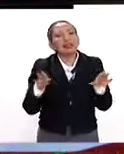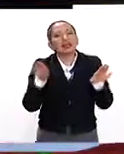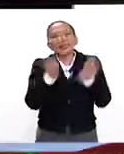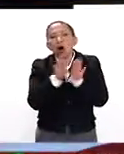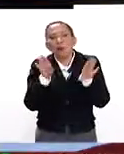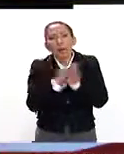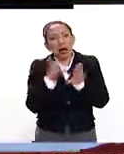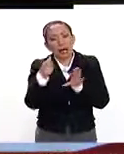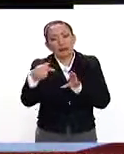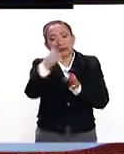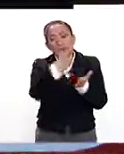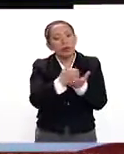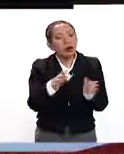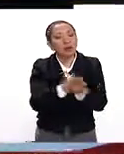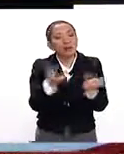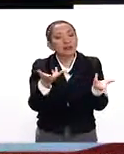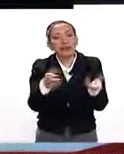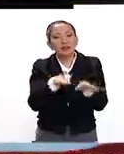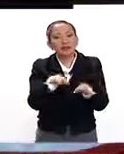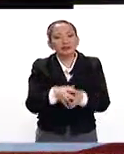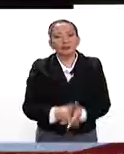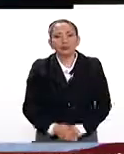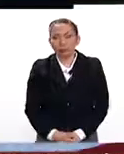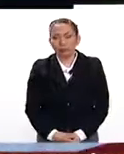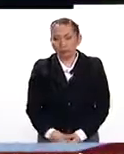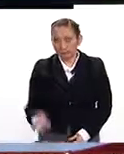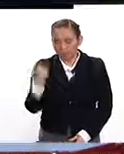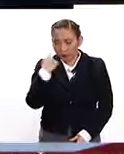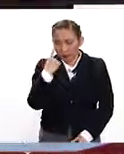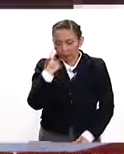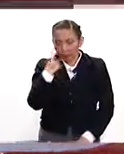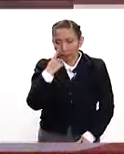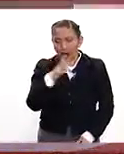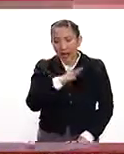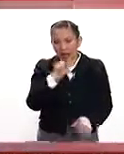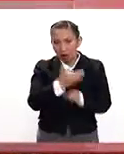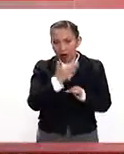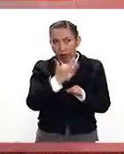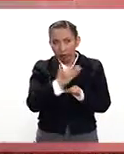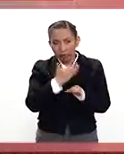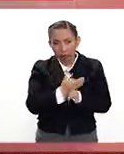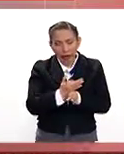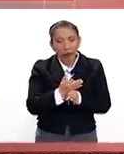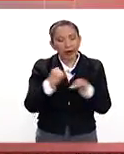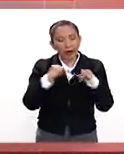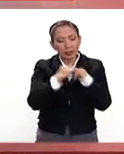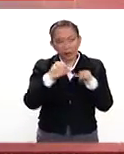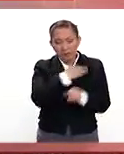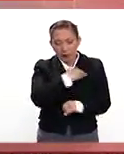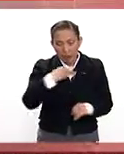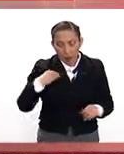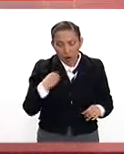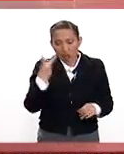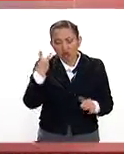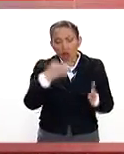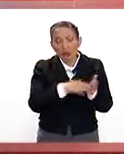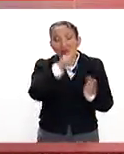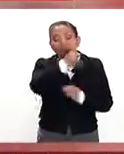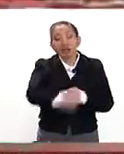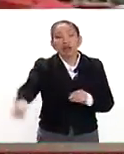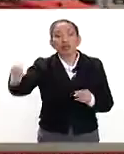en esta gran capital. Bueno, mire usted, ahora en la actualidad la institución cuenta con 2.200